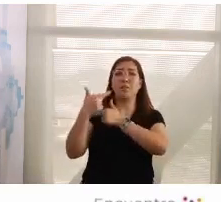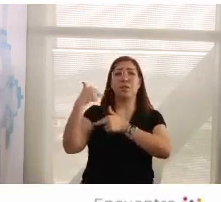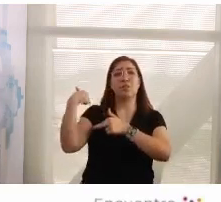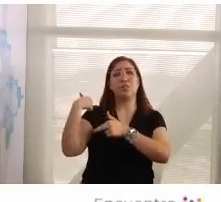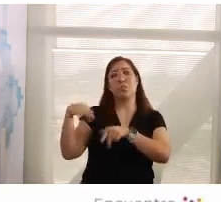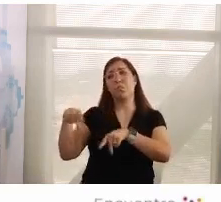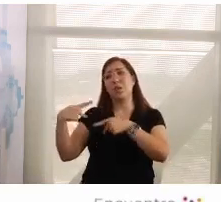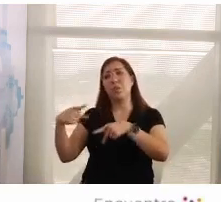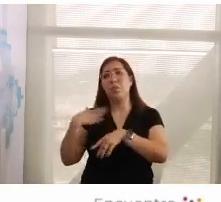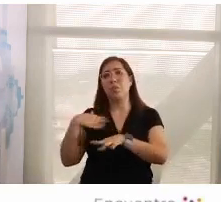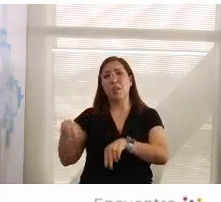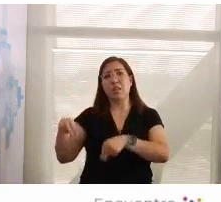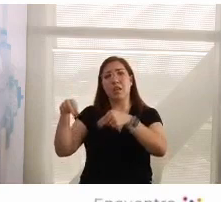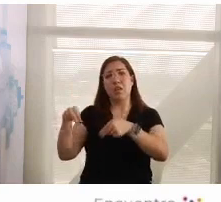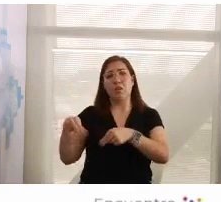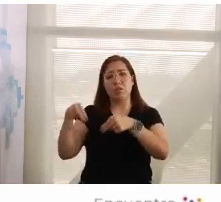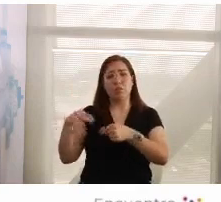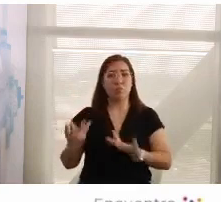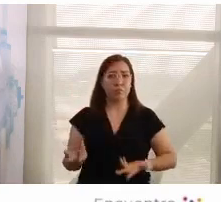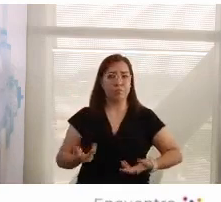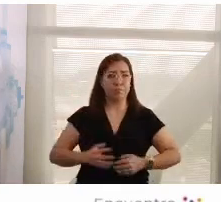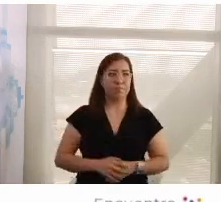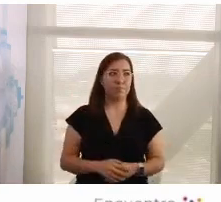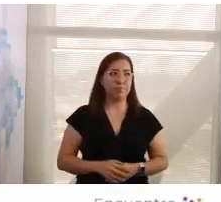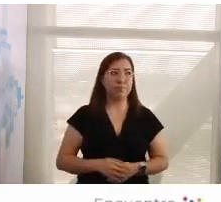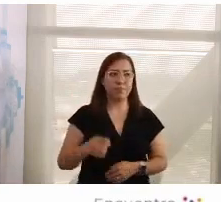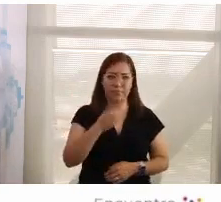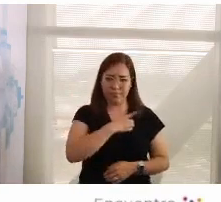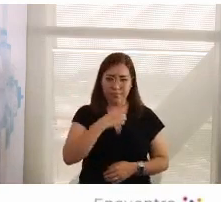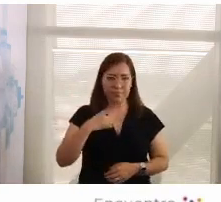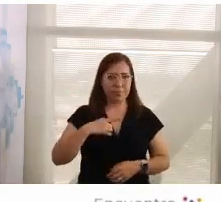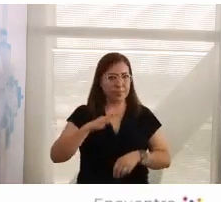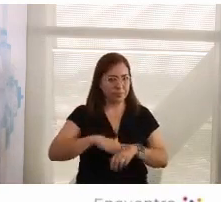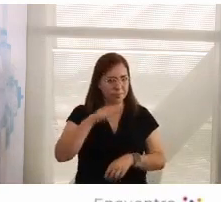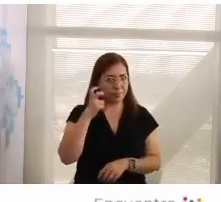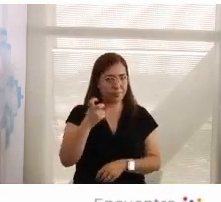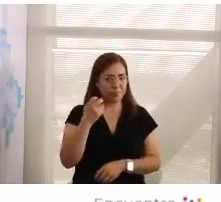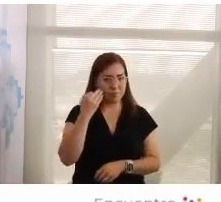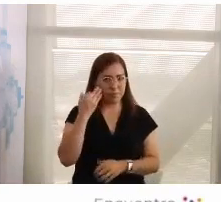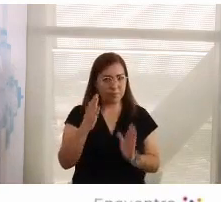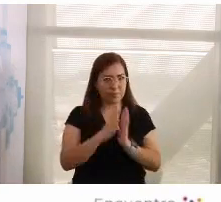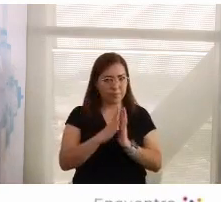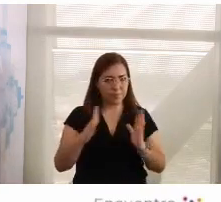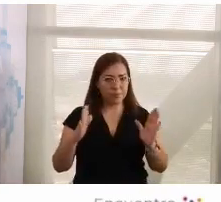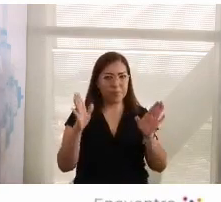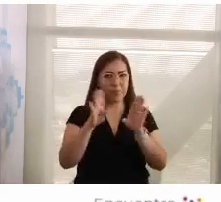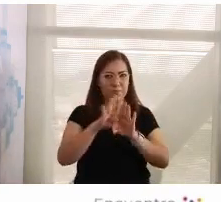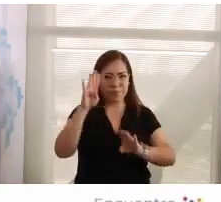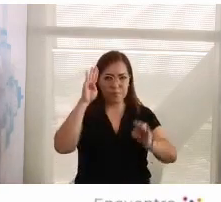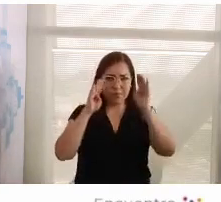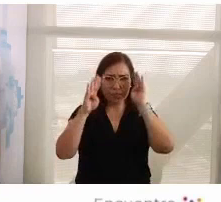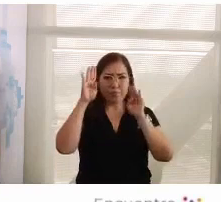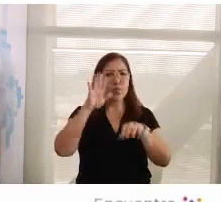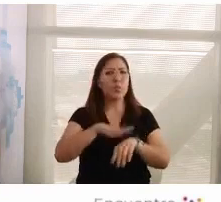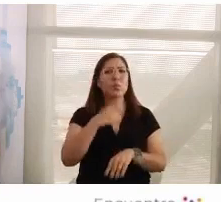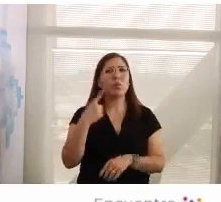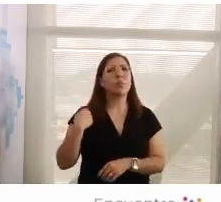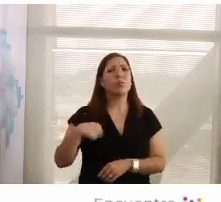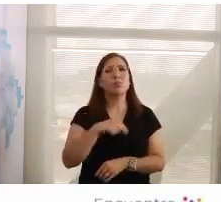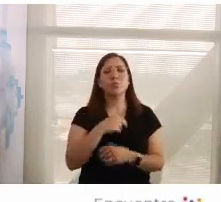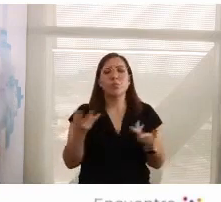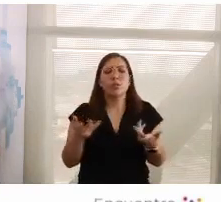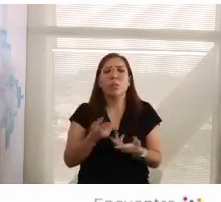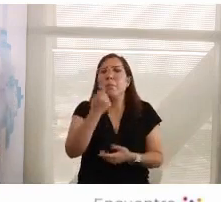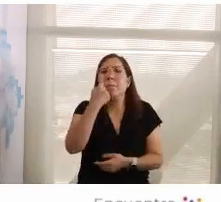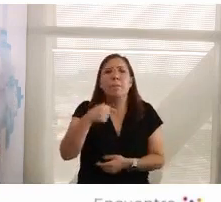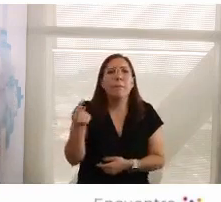tenemos que tener esos momentos de pensar por qué lo estamos haciendo, para qué lo